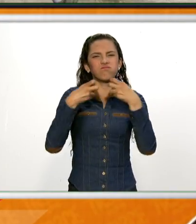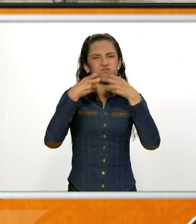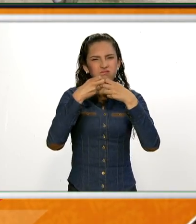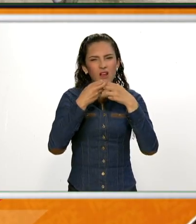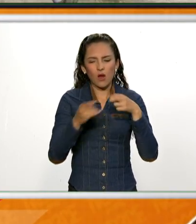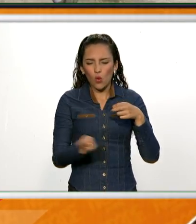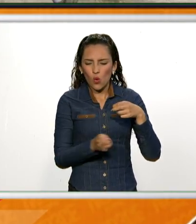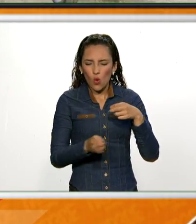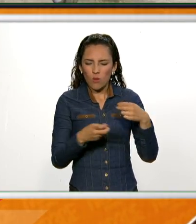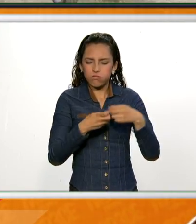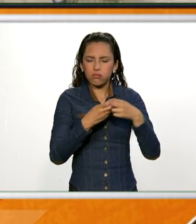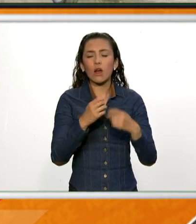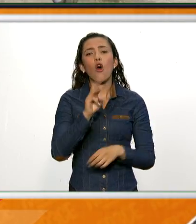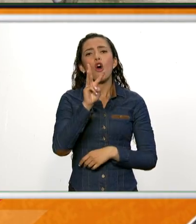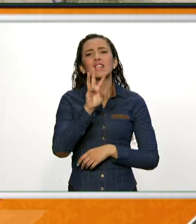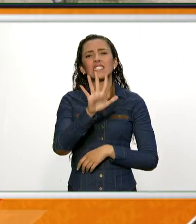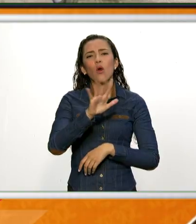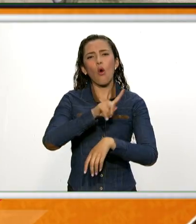5 horas.